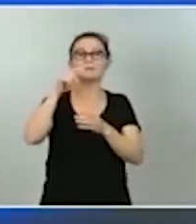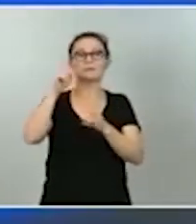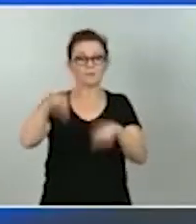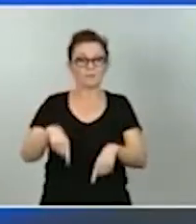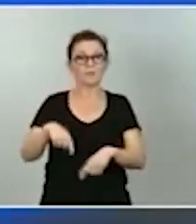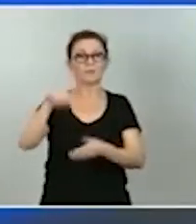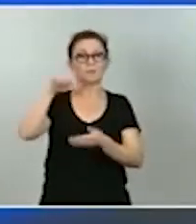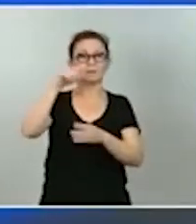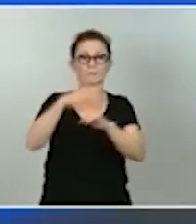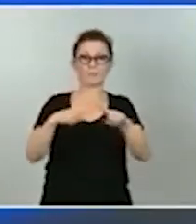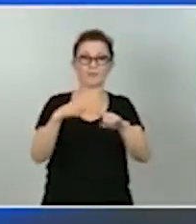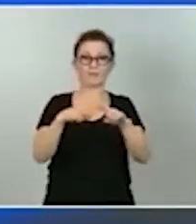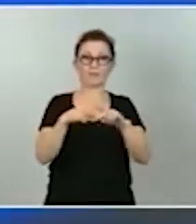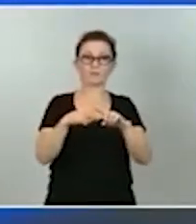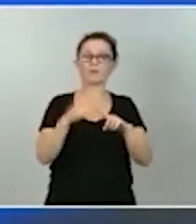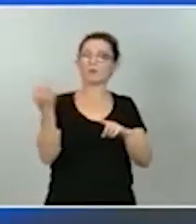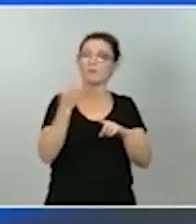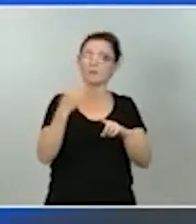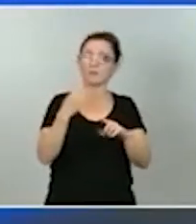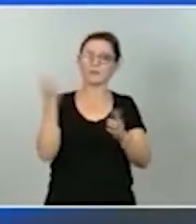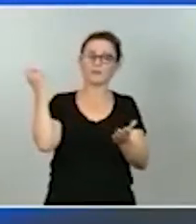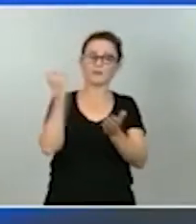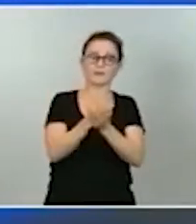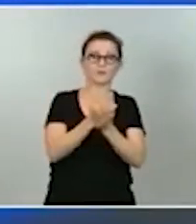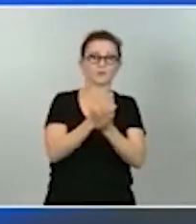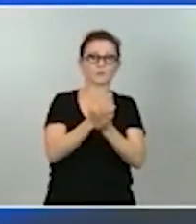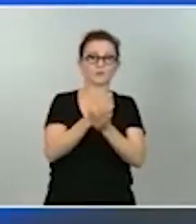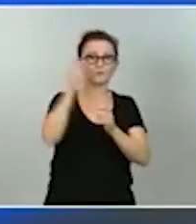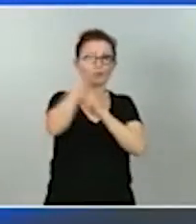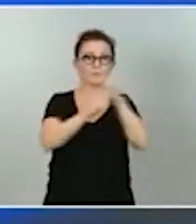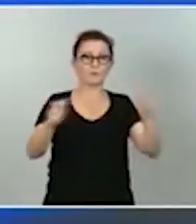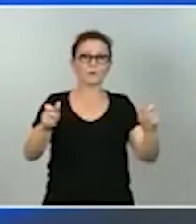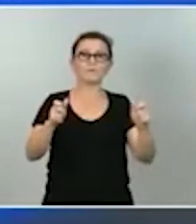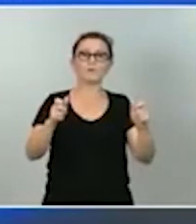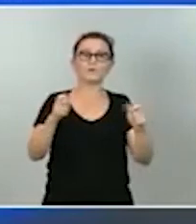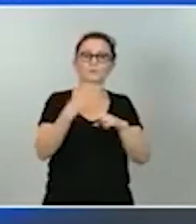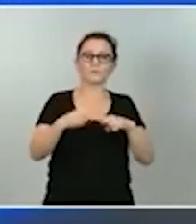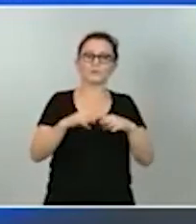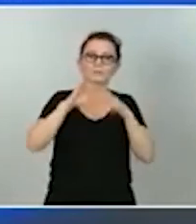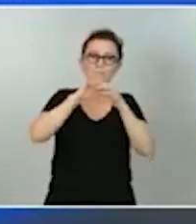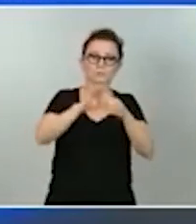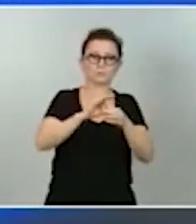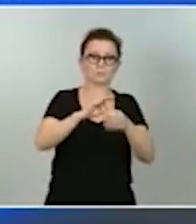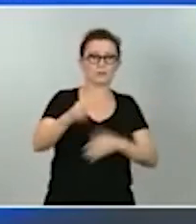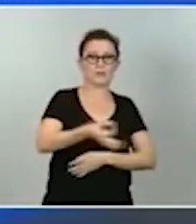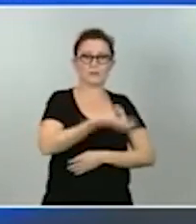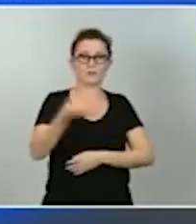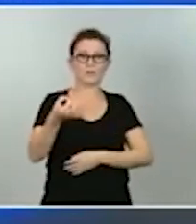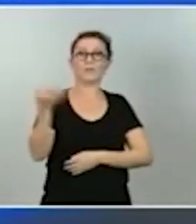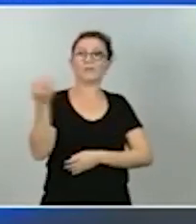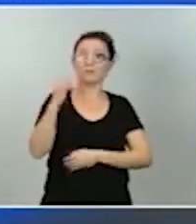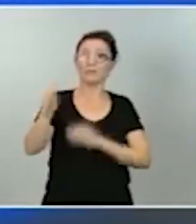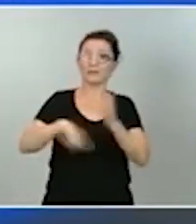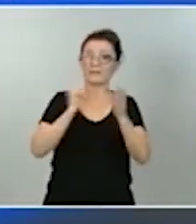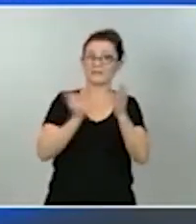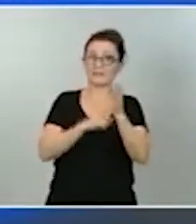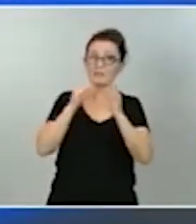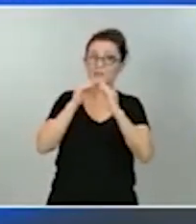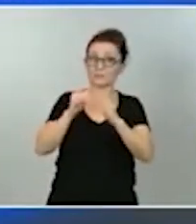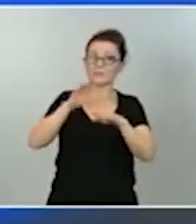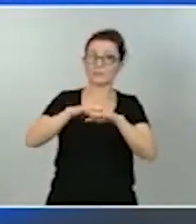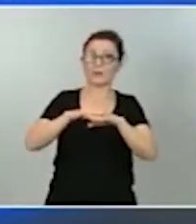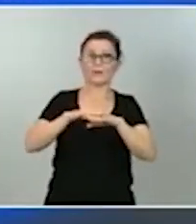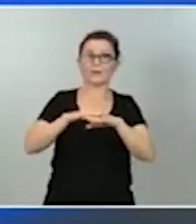demográfico con políticas que superen desigualdades de manera particular se va a abordar aquella legislación que dé respuesta a la precariedad de los jóvenes de las